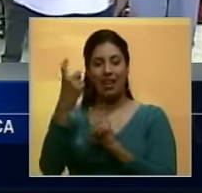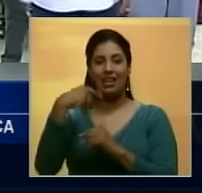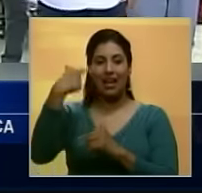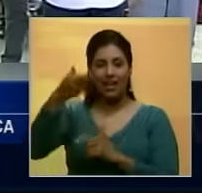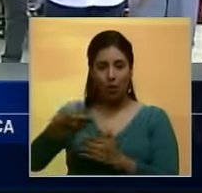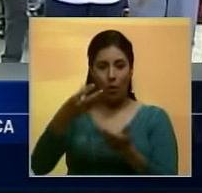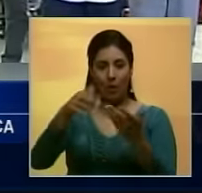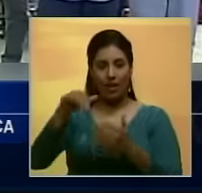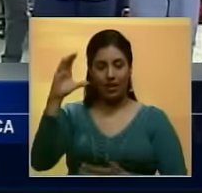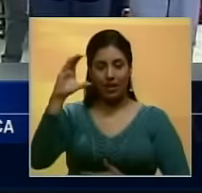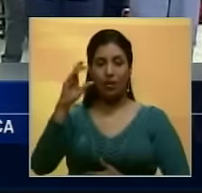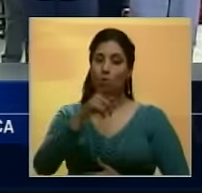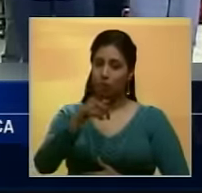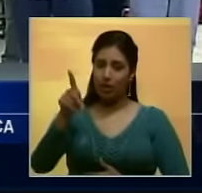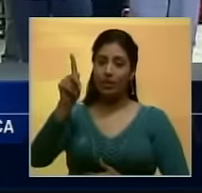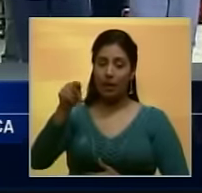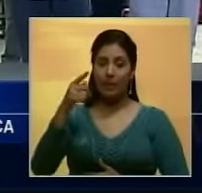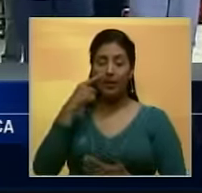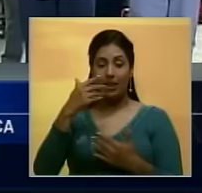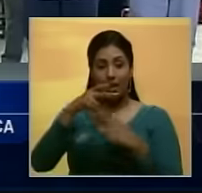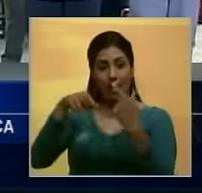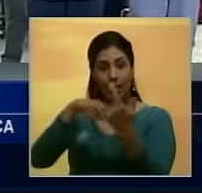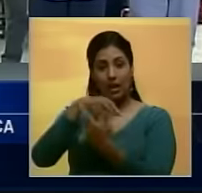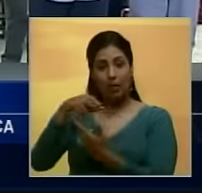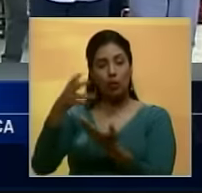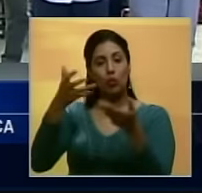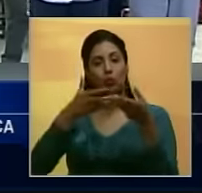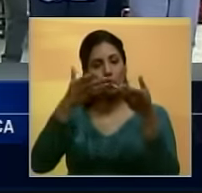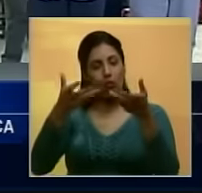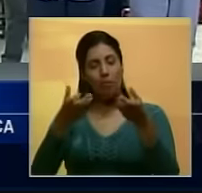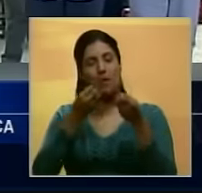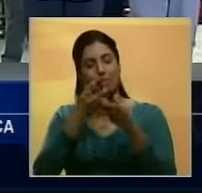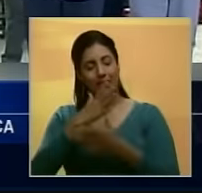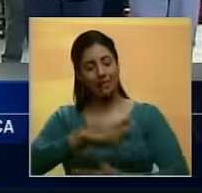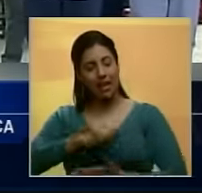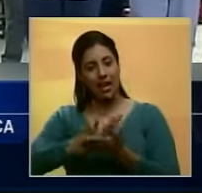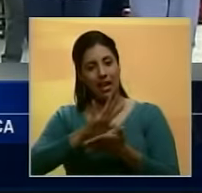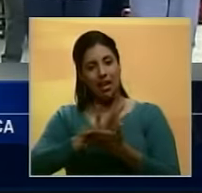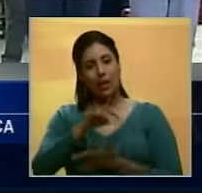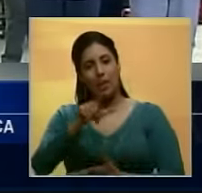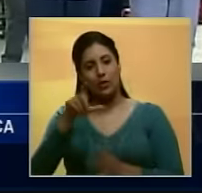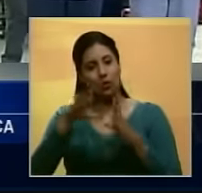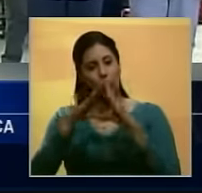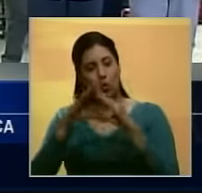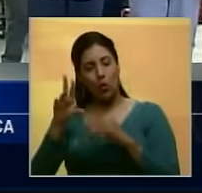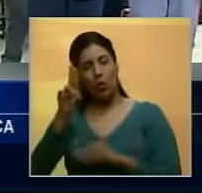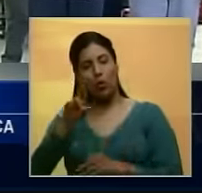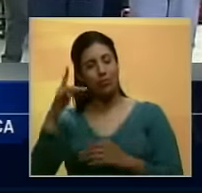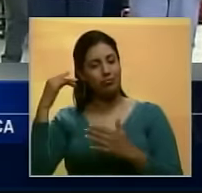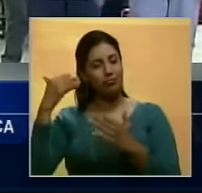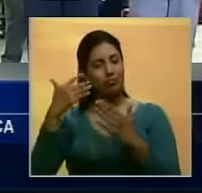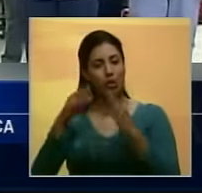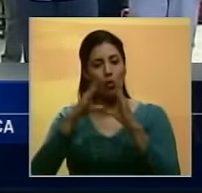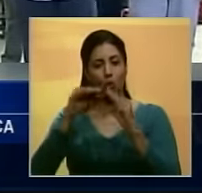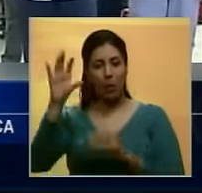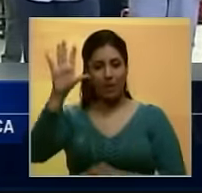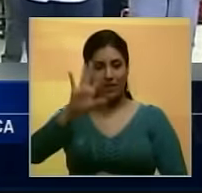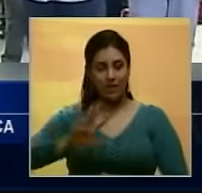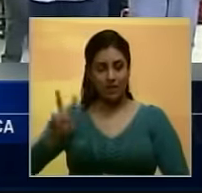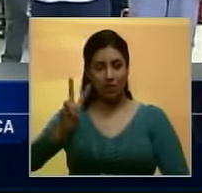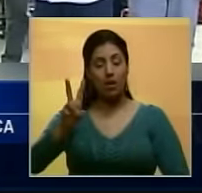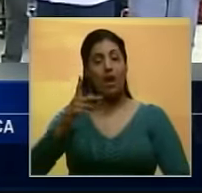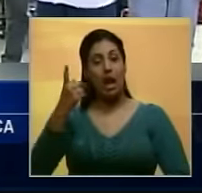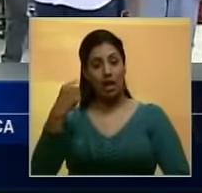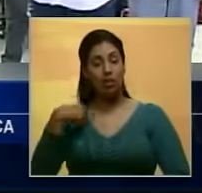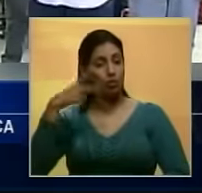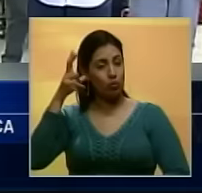la Gran Caracas Como ustedes están viendo La revolución trayendo bienestar y beneficio Para todas partes a lo largo y ancho del país Ayer